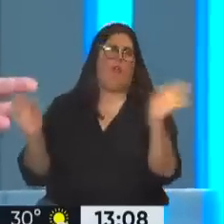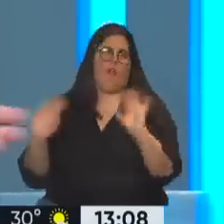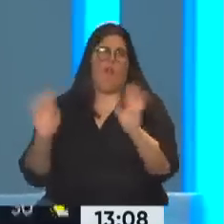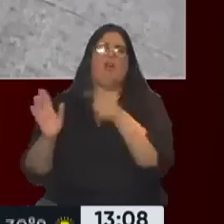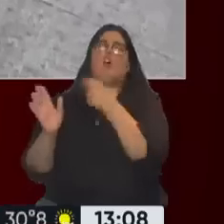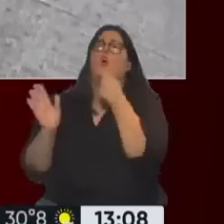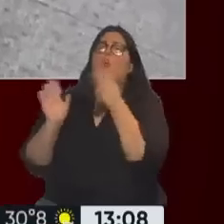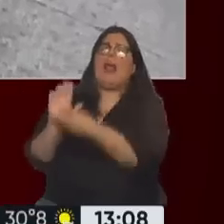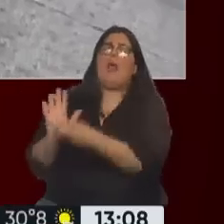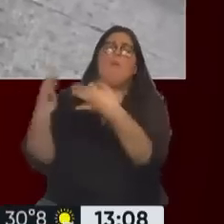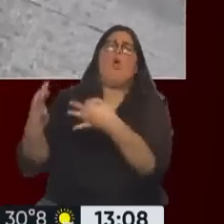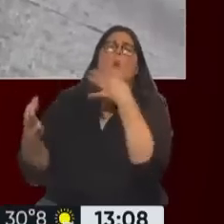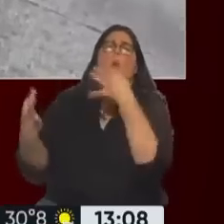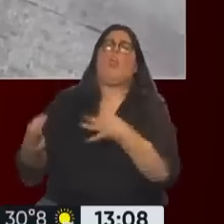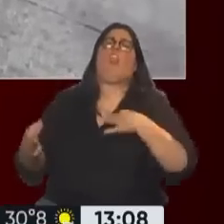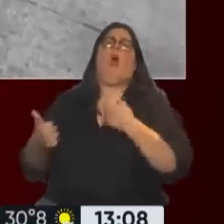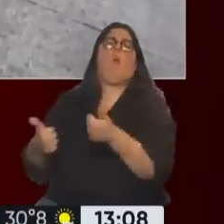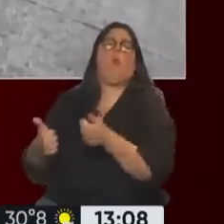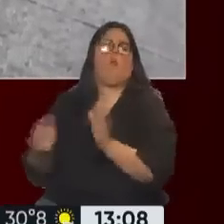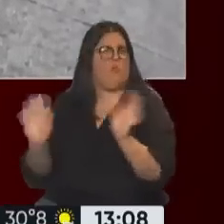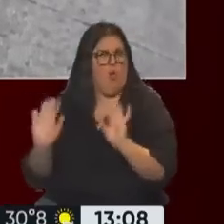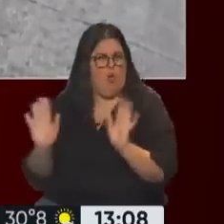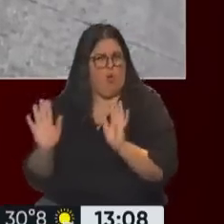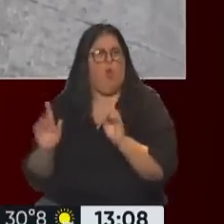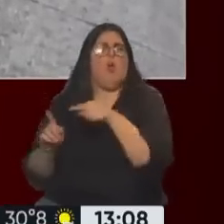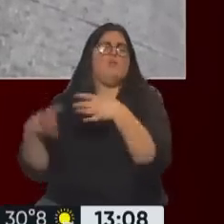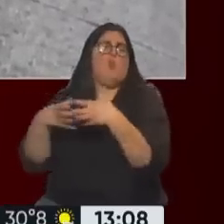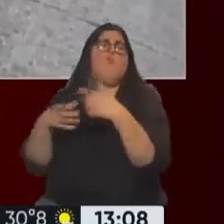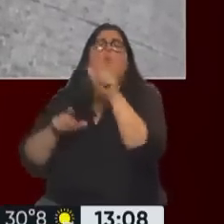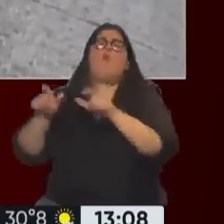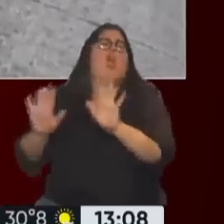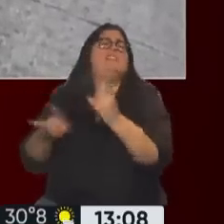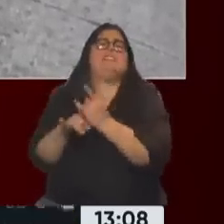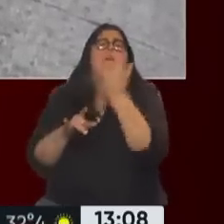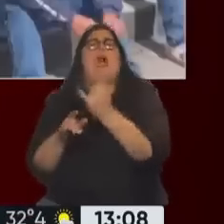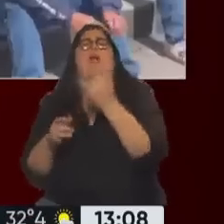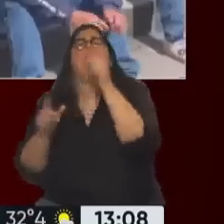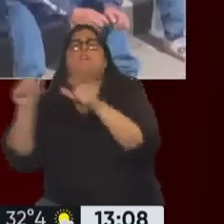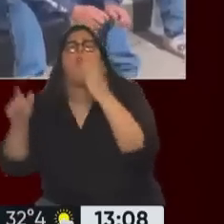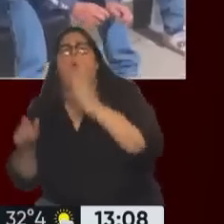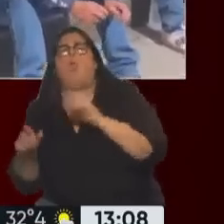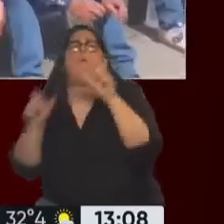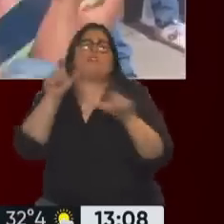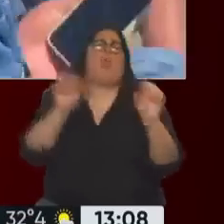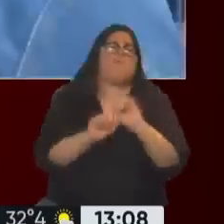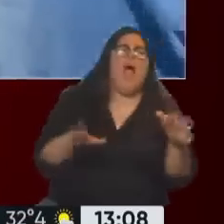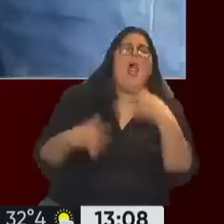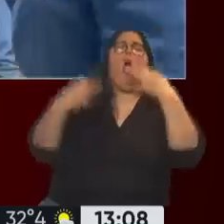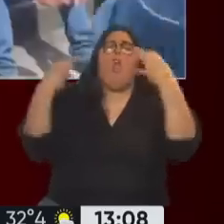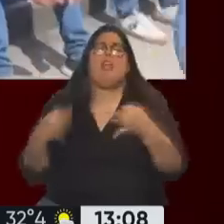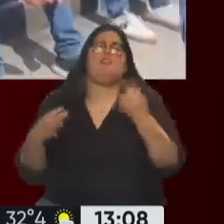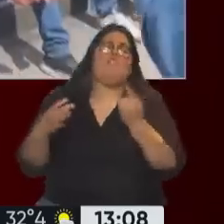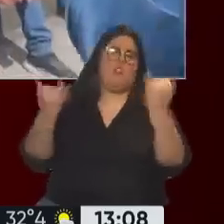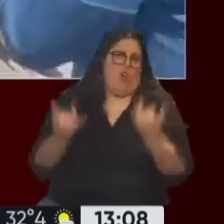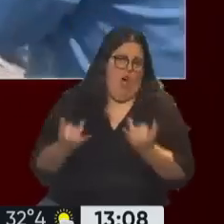el ejemplo del buen vivir. Porque no es cierto, sencillamente. Como en todo grupo humano hay buenos y malos. Y conmigo en posturas diferentes. Hay y honestos. Y